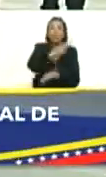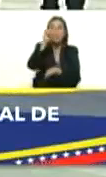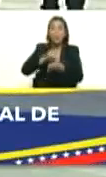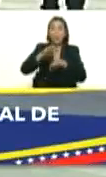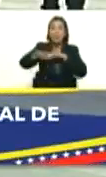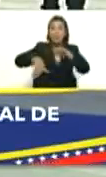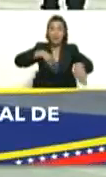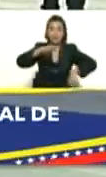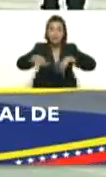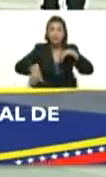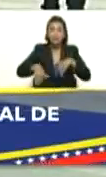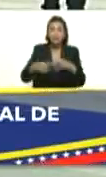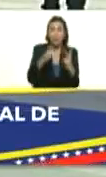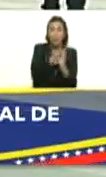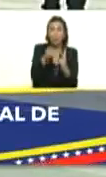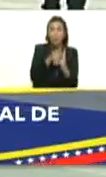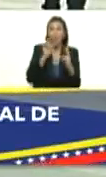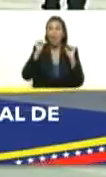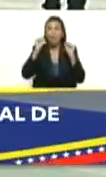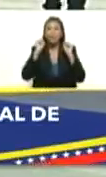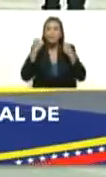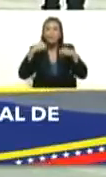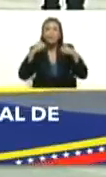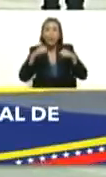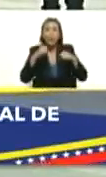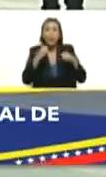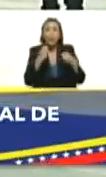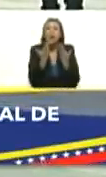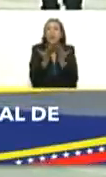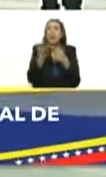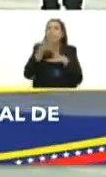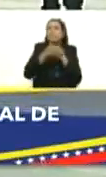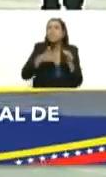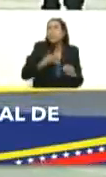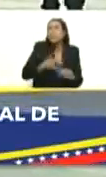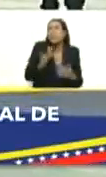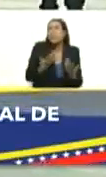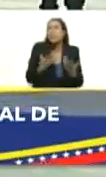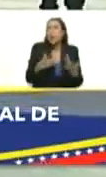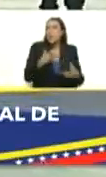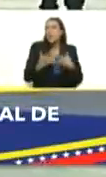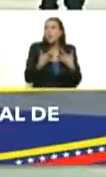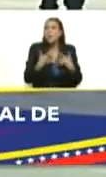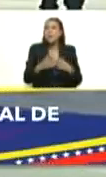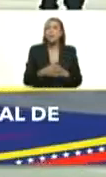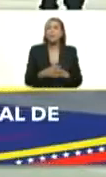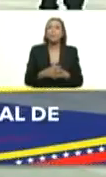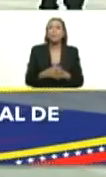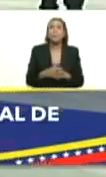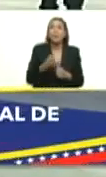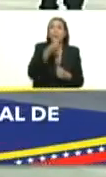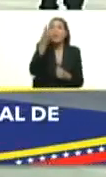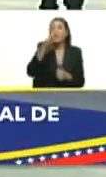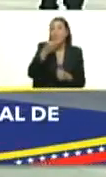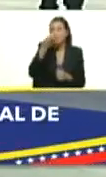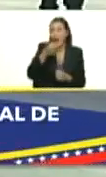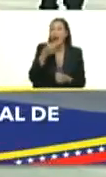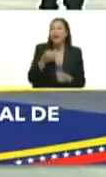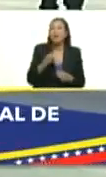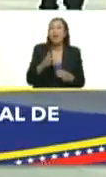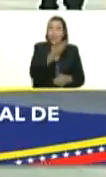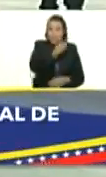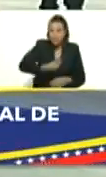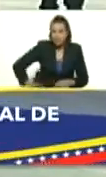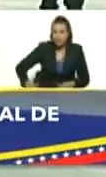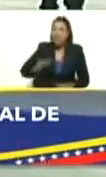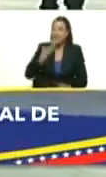Natación están aquí con su entrenador y me gustaría escuchar que ha sentido como están las piscinas Buenas tardes señor Presidente súper feliz al ver estas